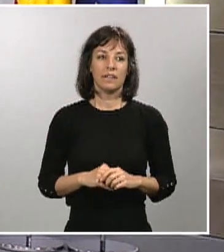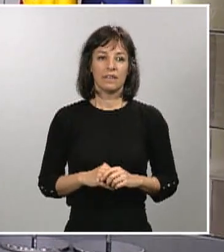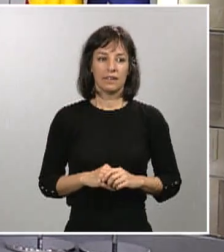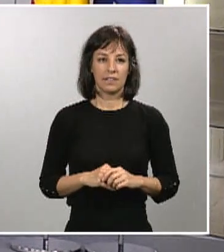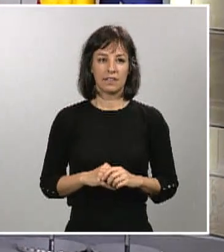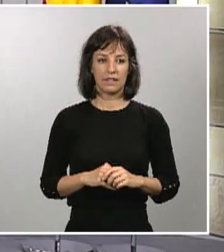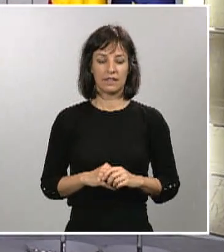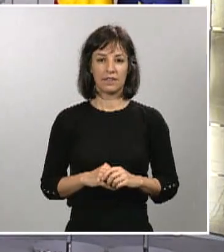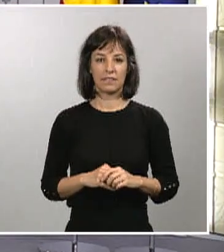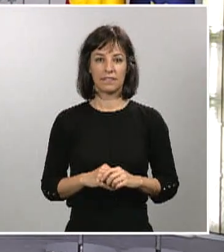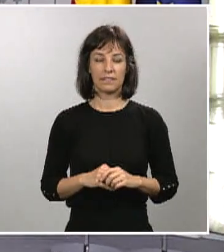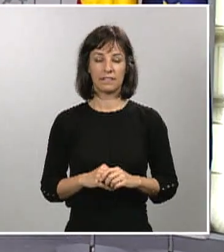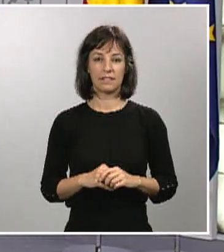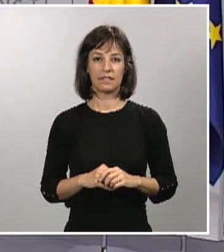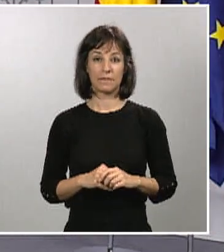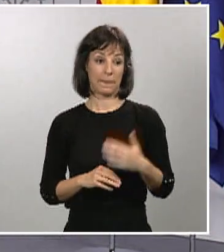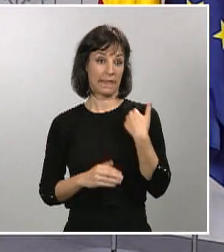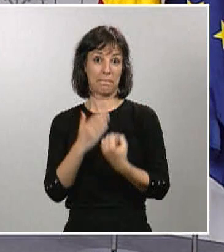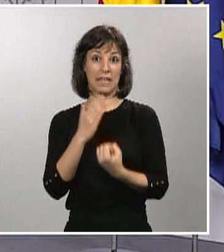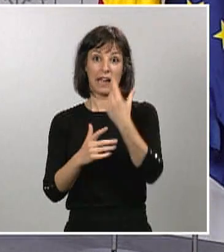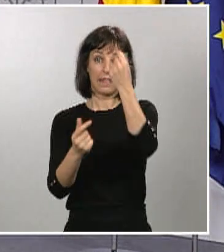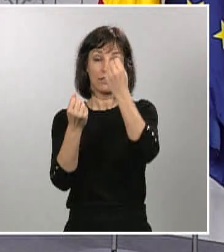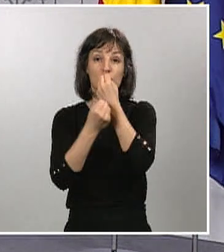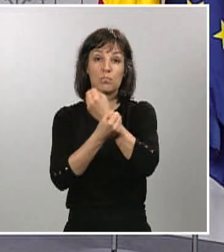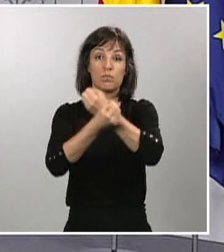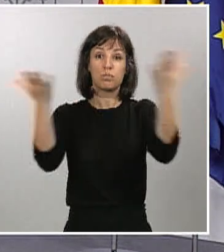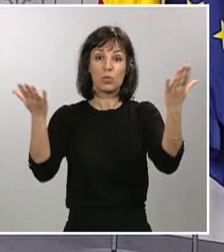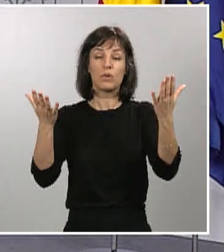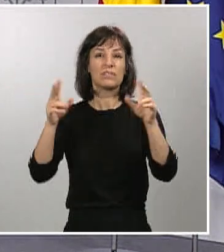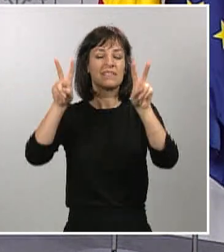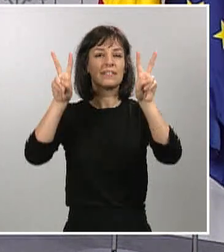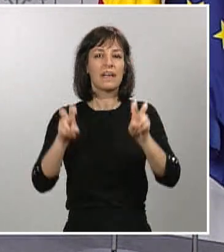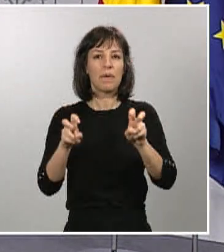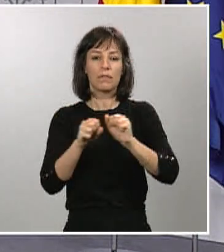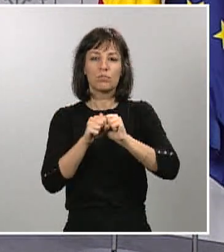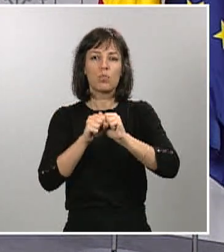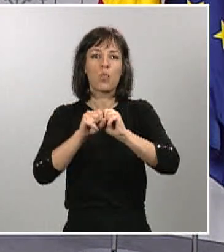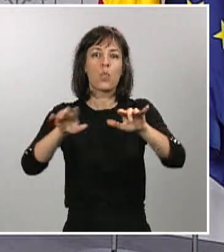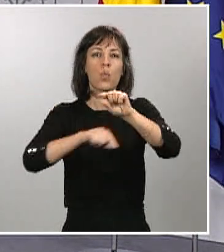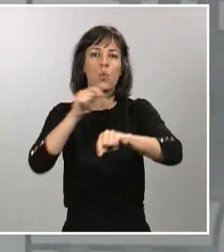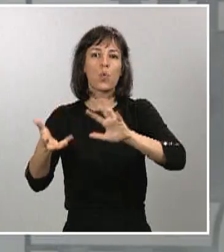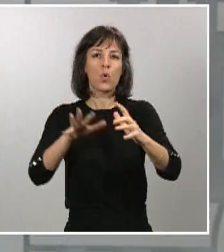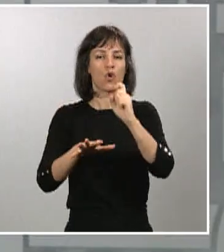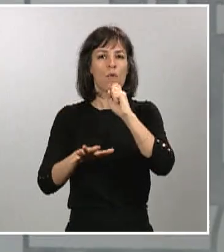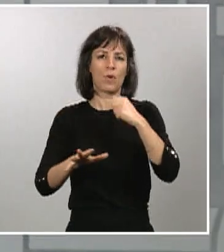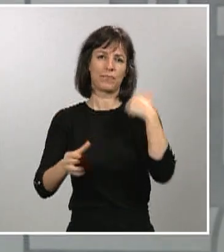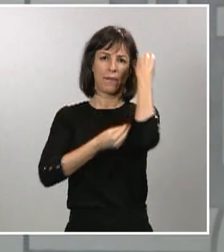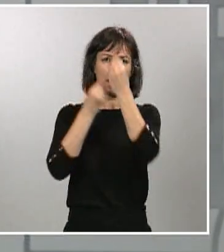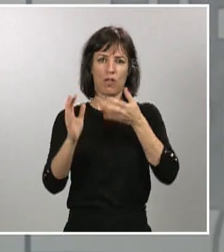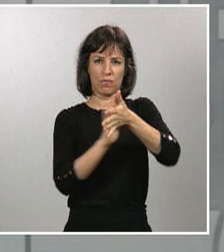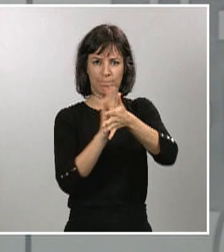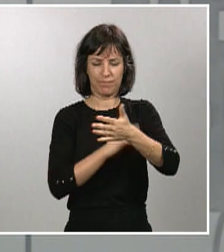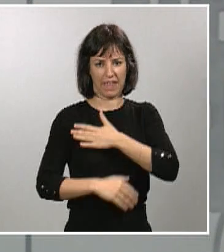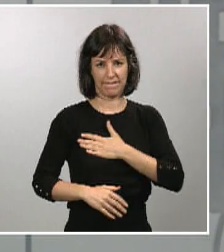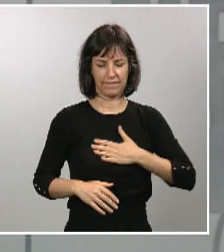hecho públicos esta mañana respecto a la evolución de la epidemia. Desde el 15 de marzo, el día